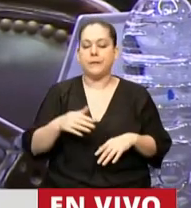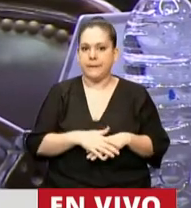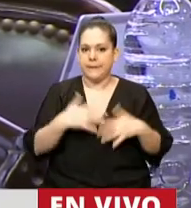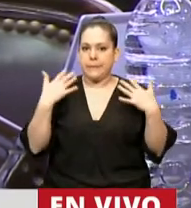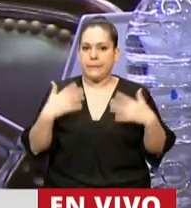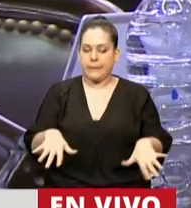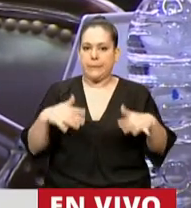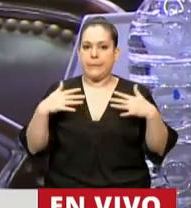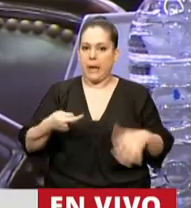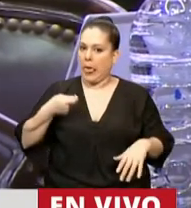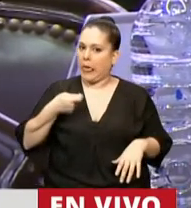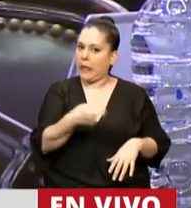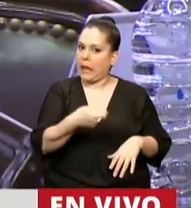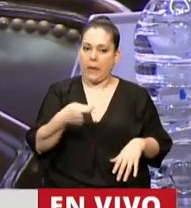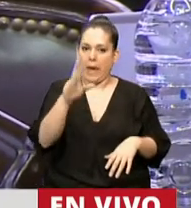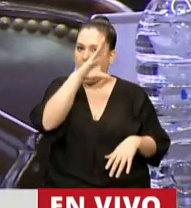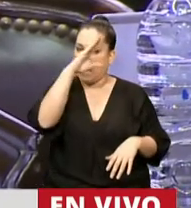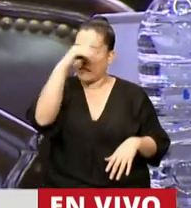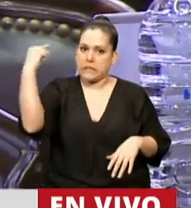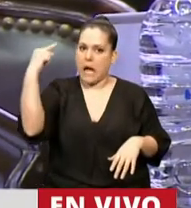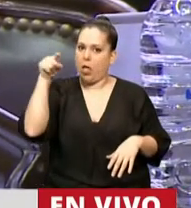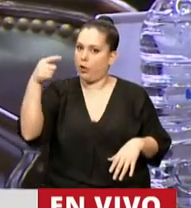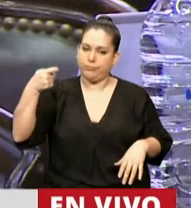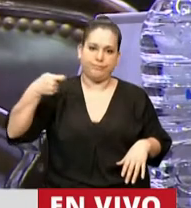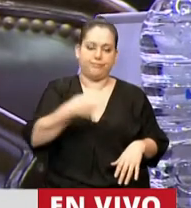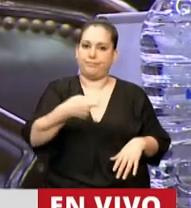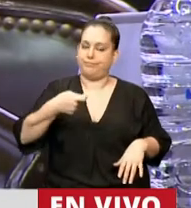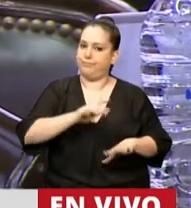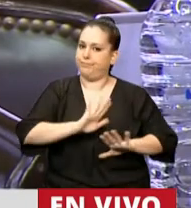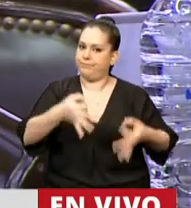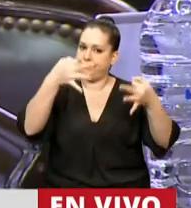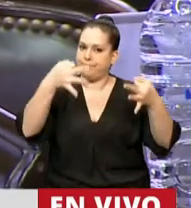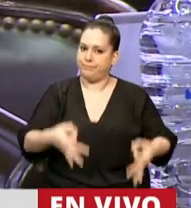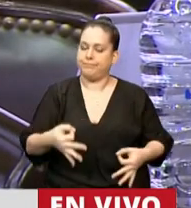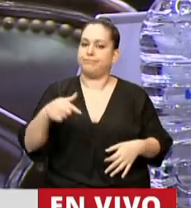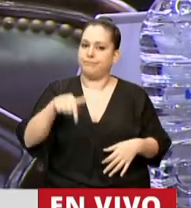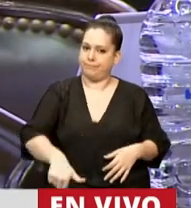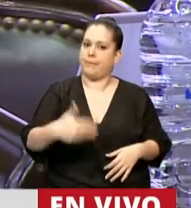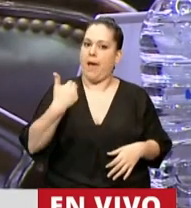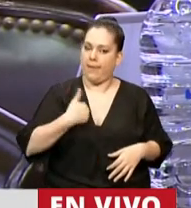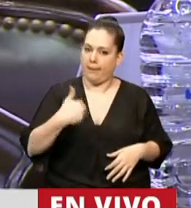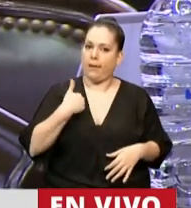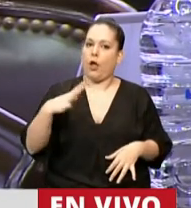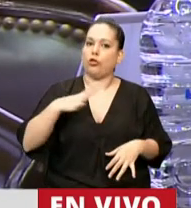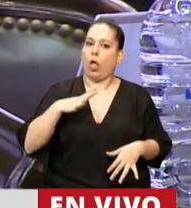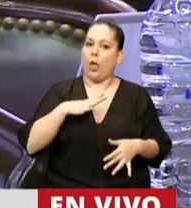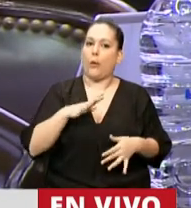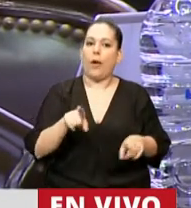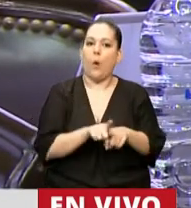crímenes de Estado que se ha vivido en nuestro país y que aún sigue impune.